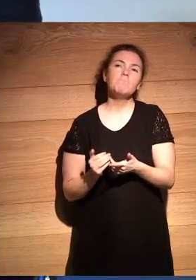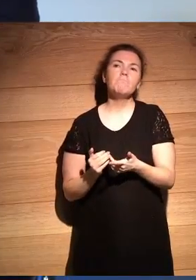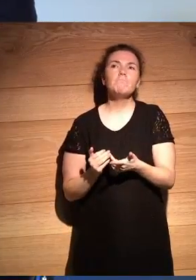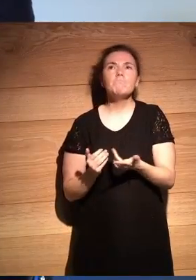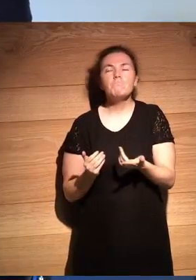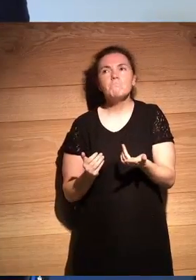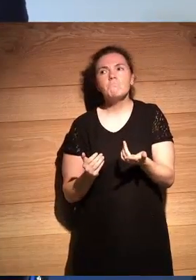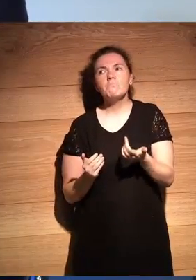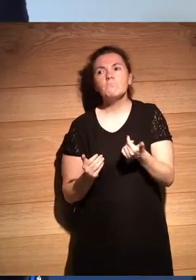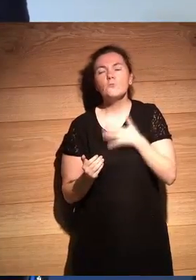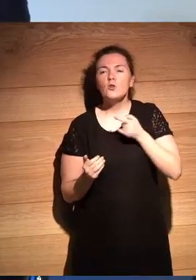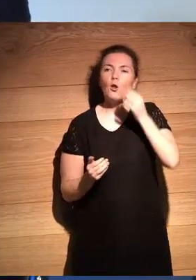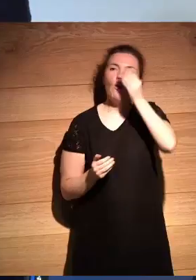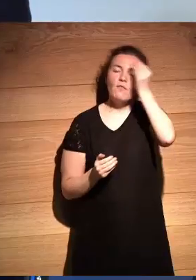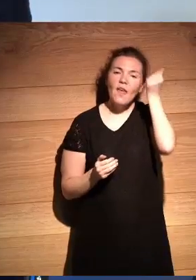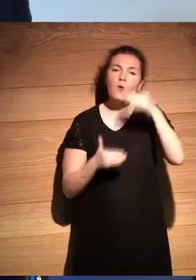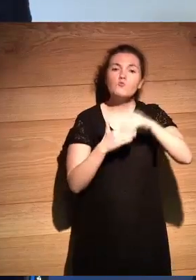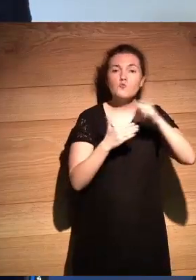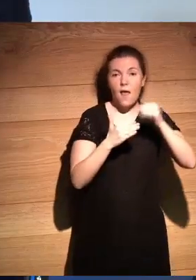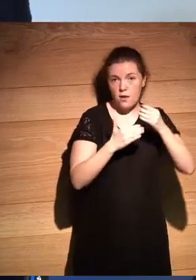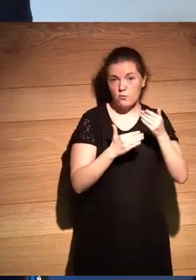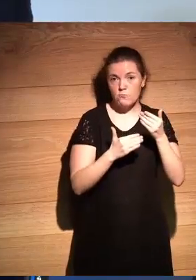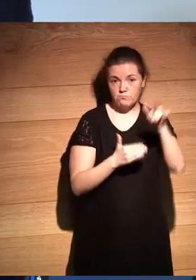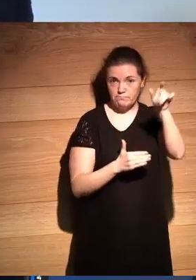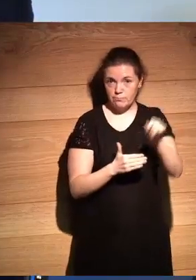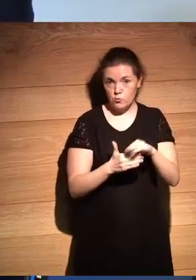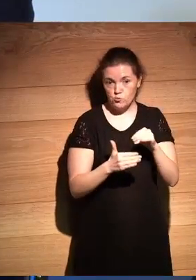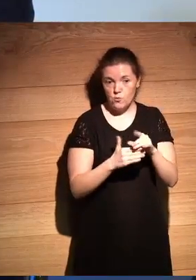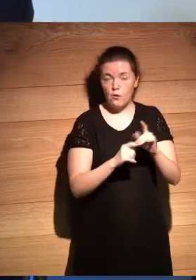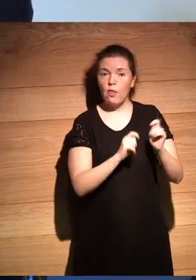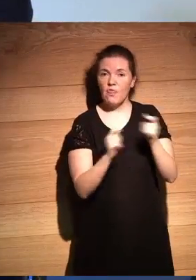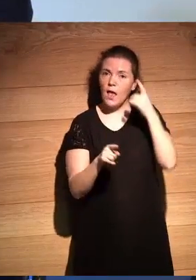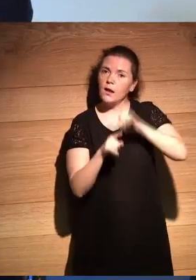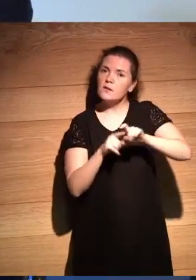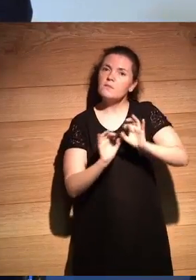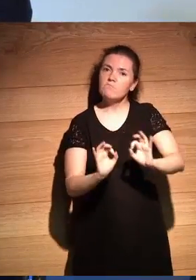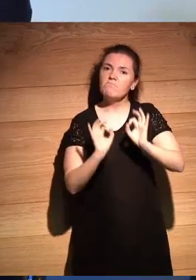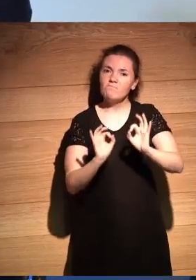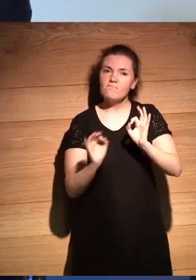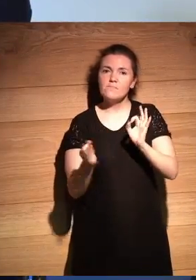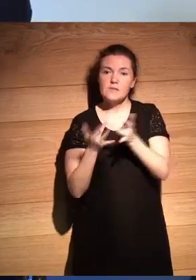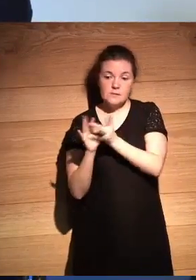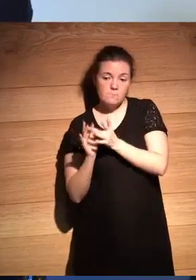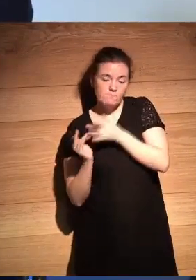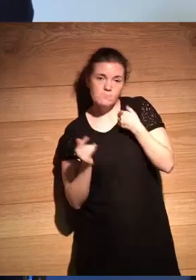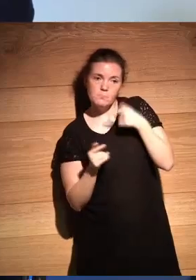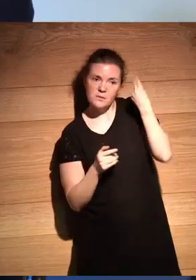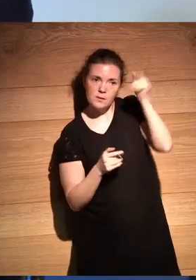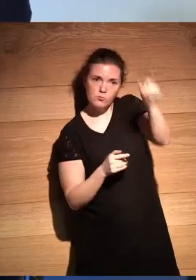sin olvidar el usuario final que también pues aporta unas características determinadas que desde interactivos las tenemos en cuenta